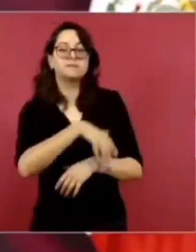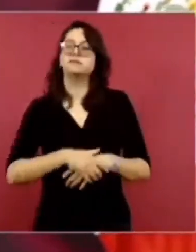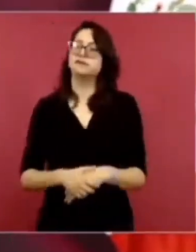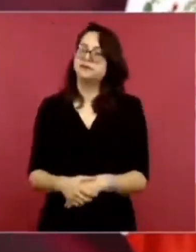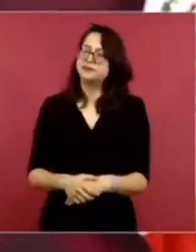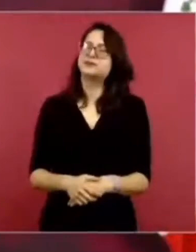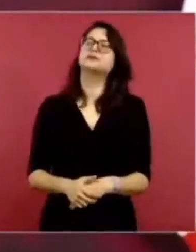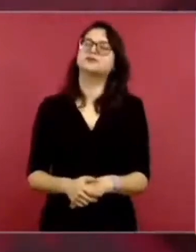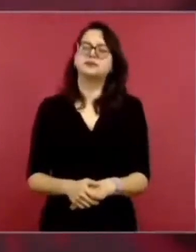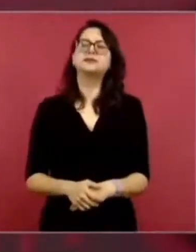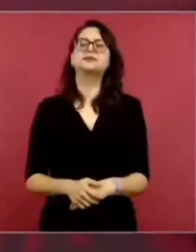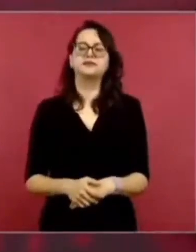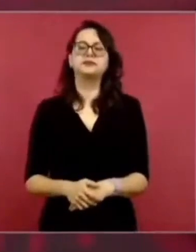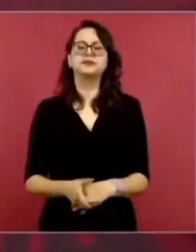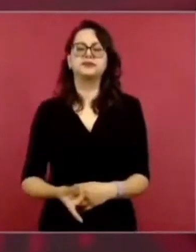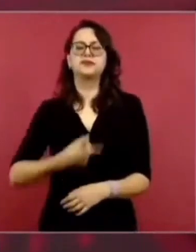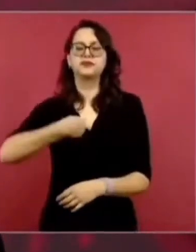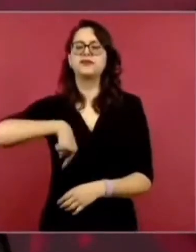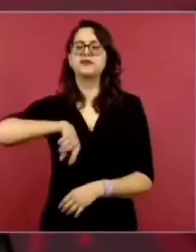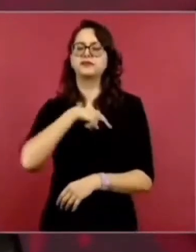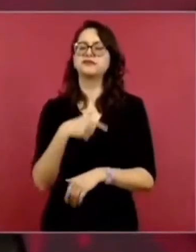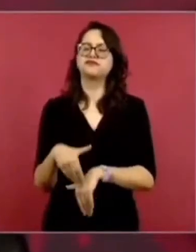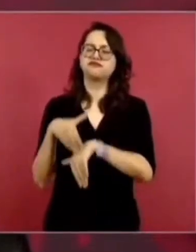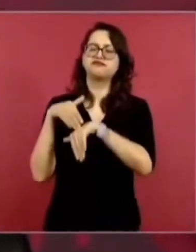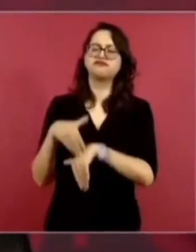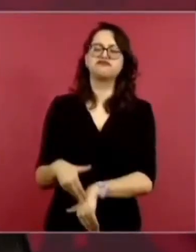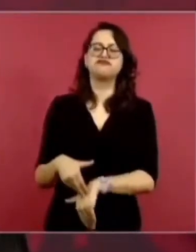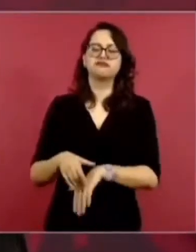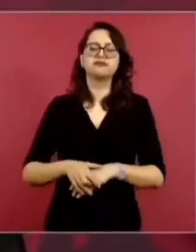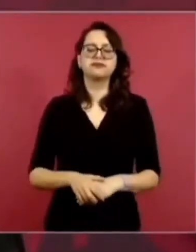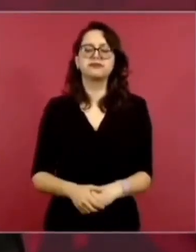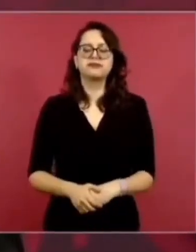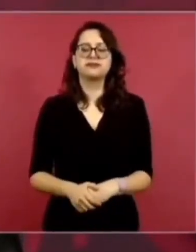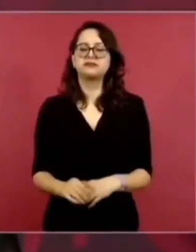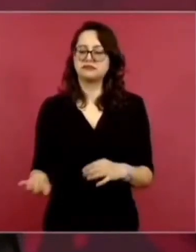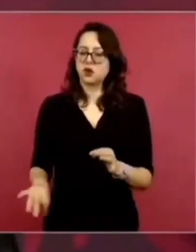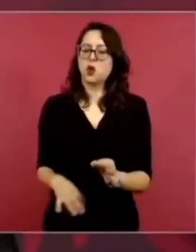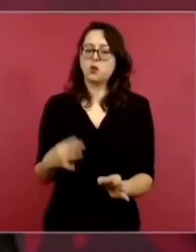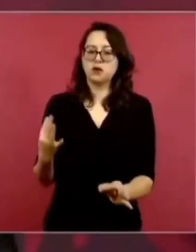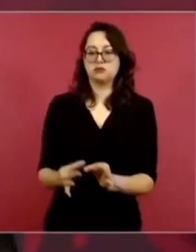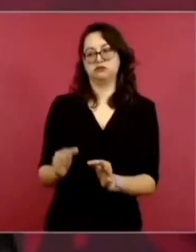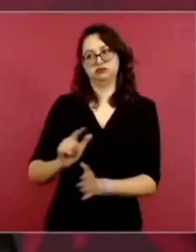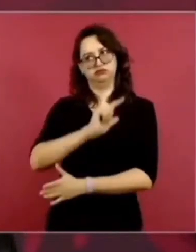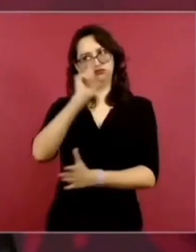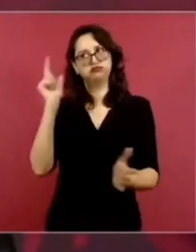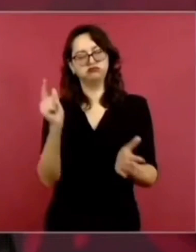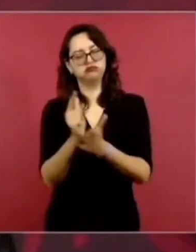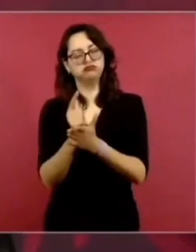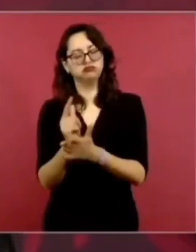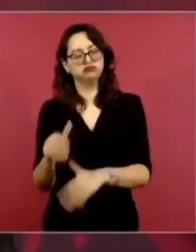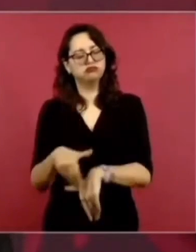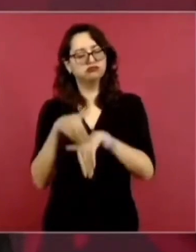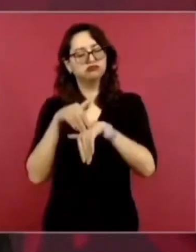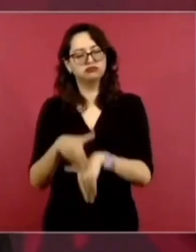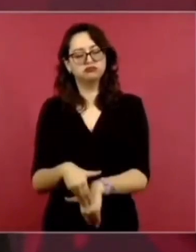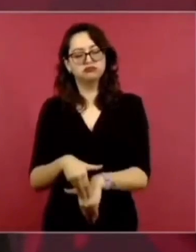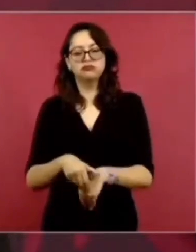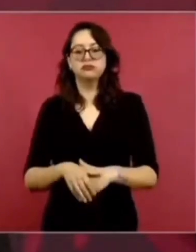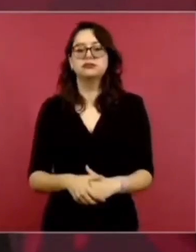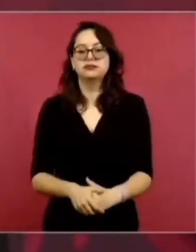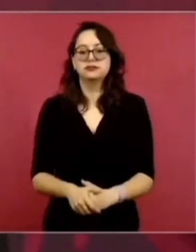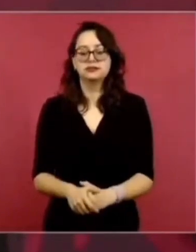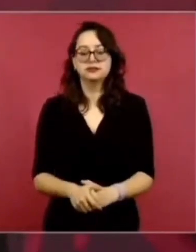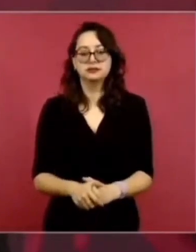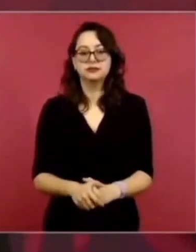estamos incumpliendo con la ley. Aún cuando